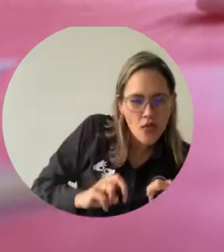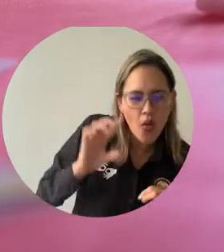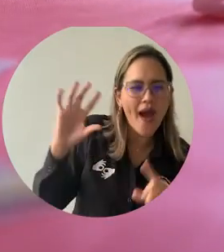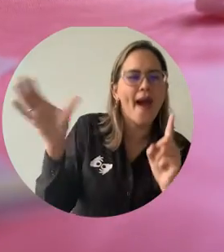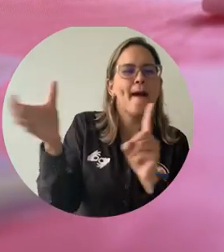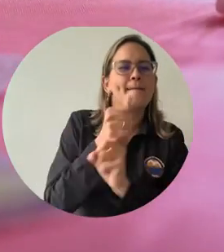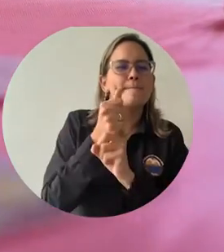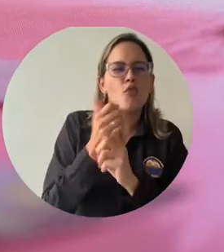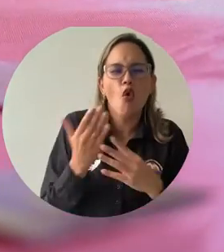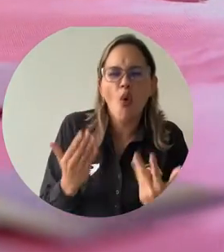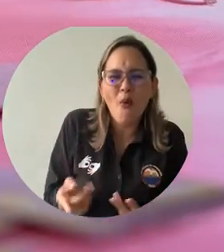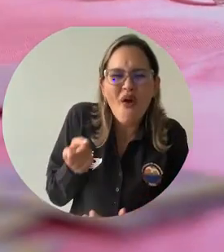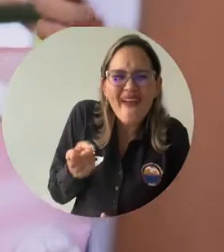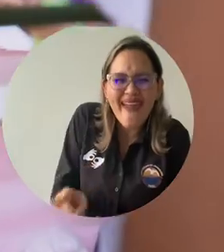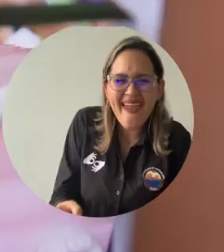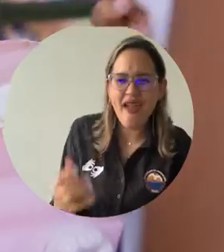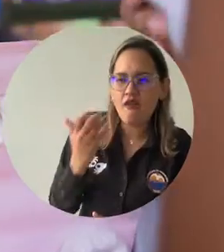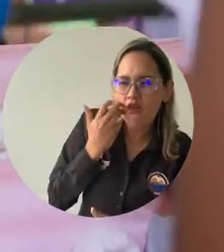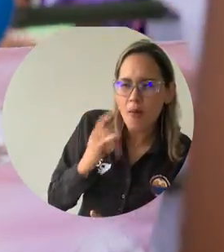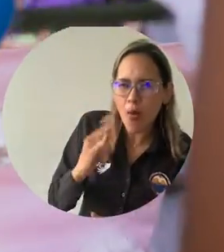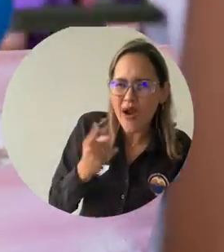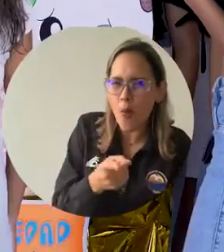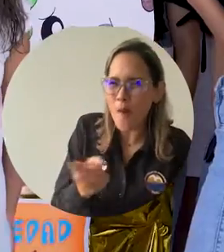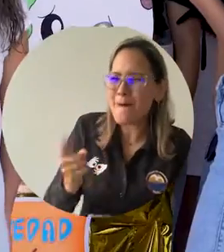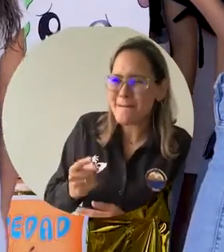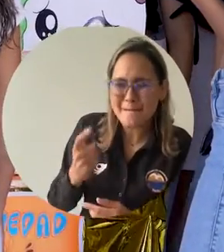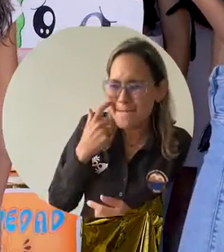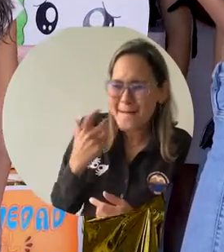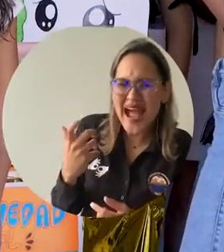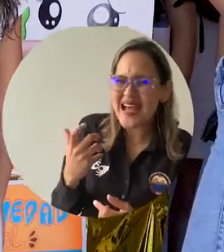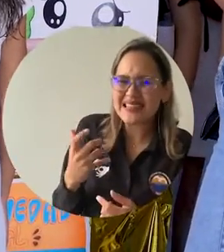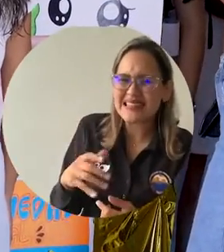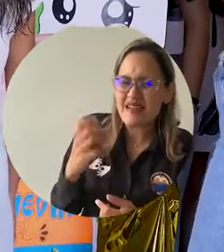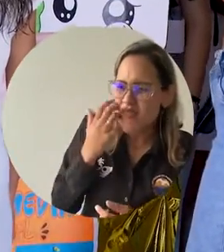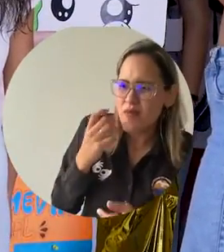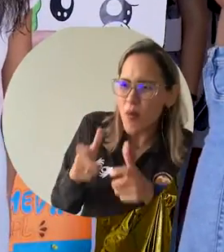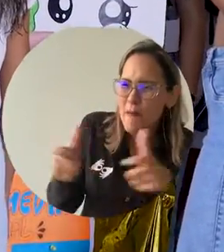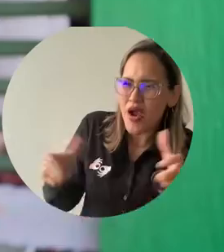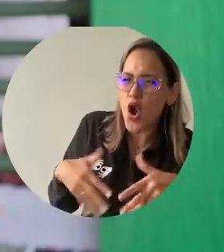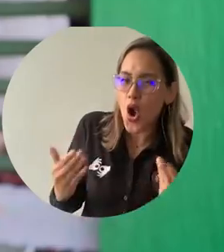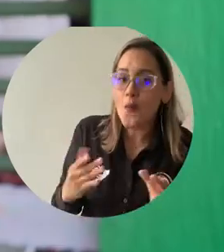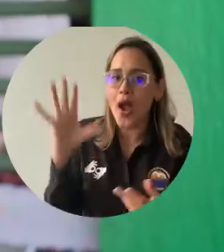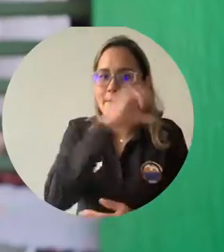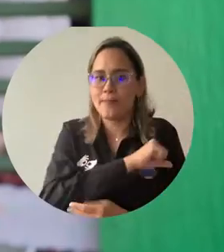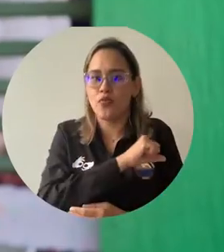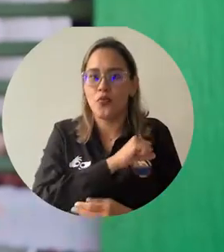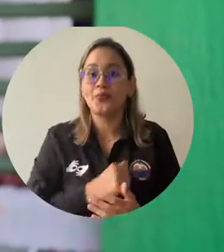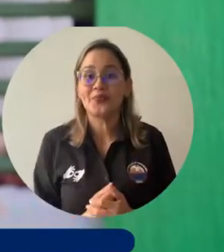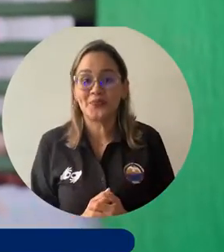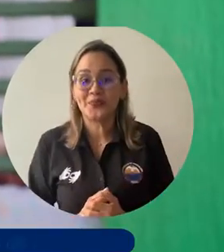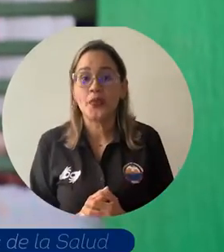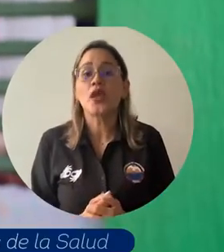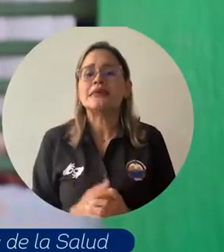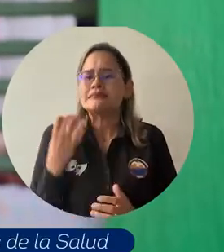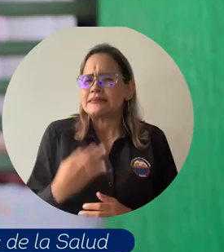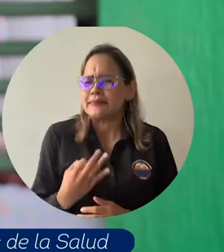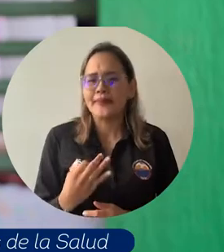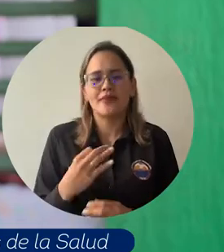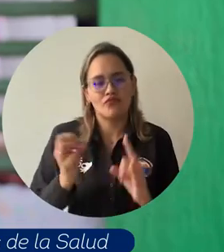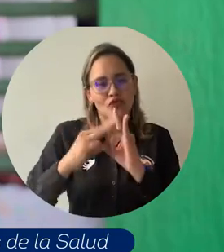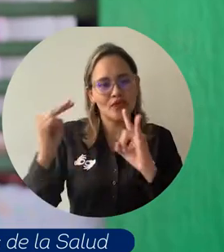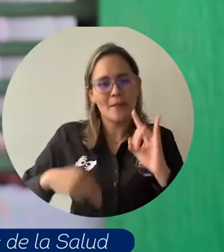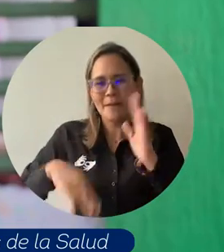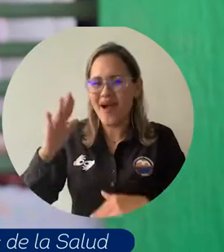para concretar qué patologías son las que están más presentes en la comunidad. Como Universidad del Magdalena siempre nos